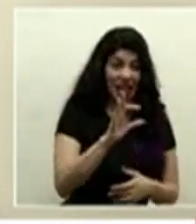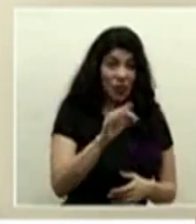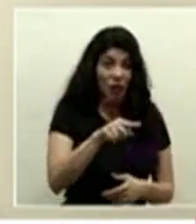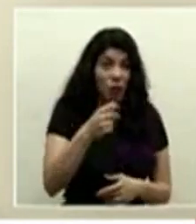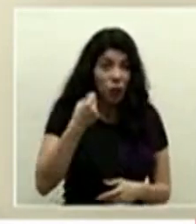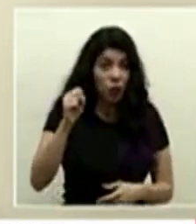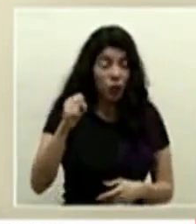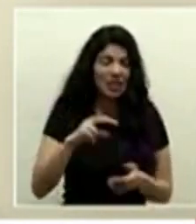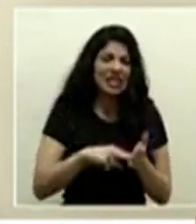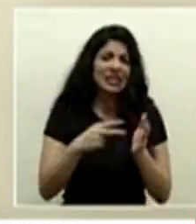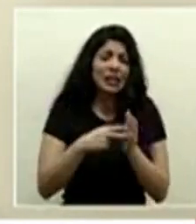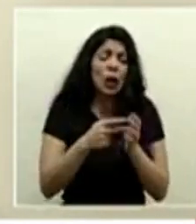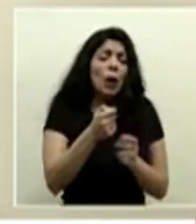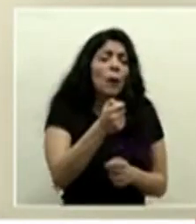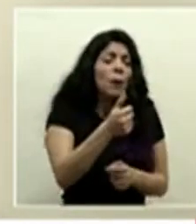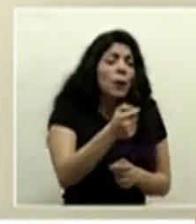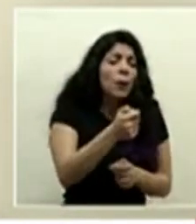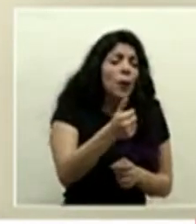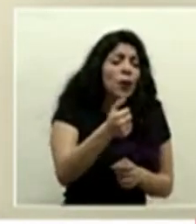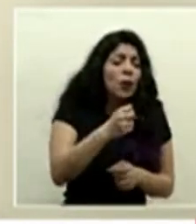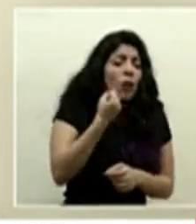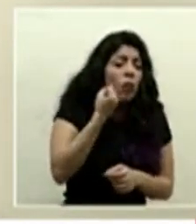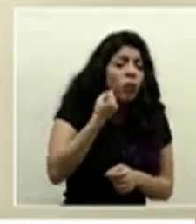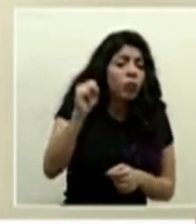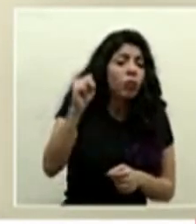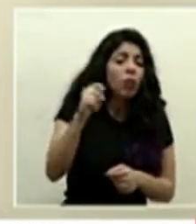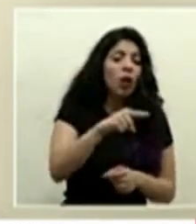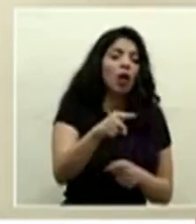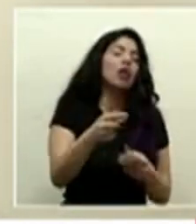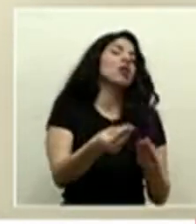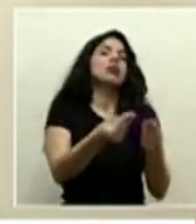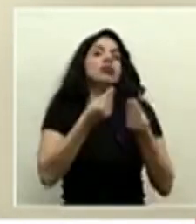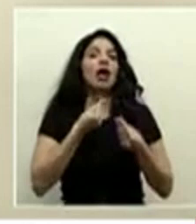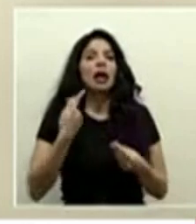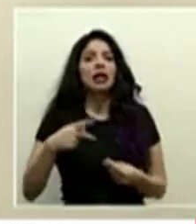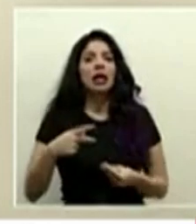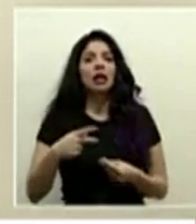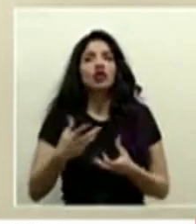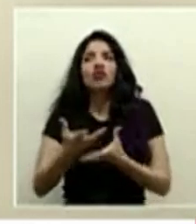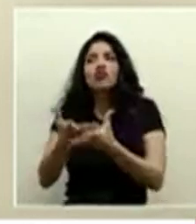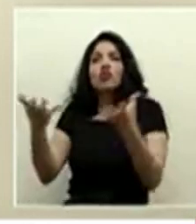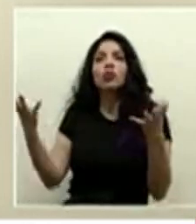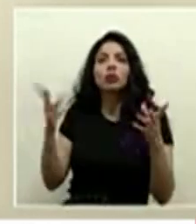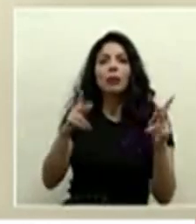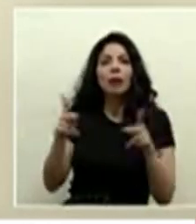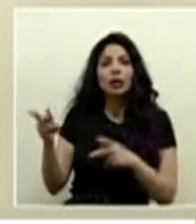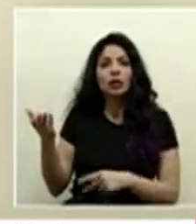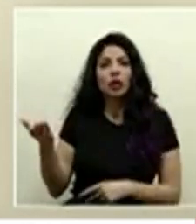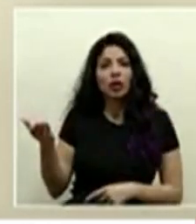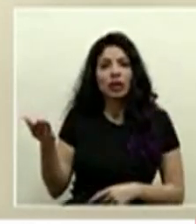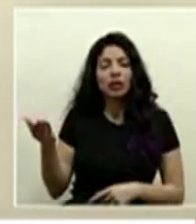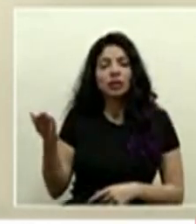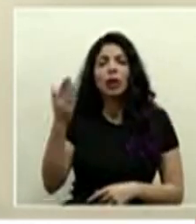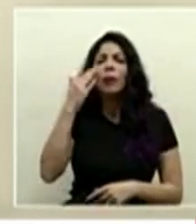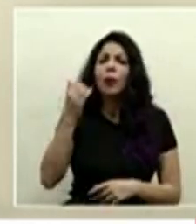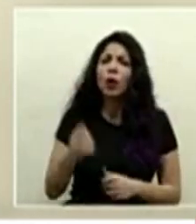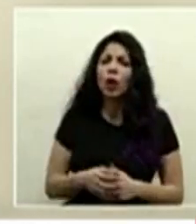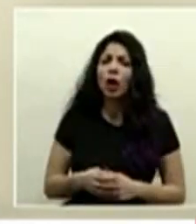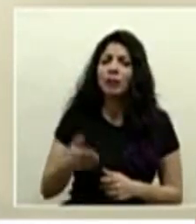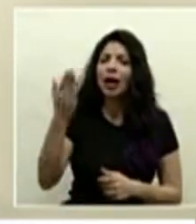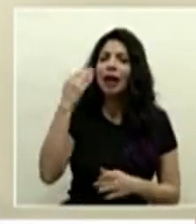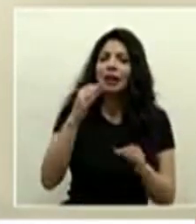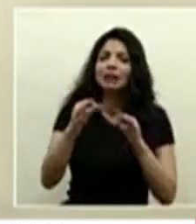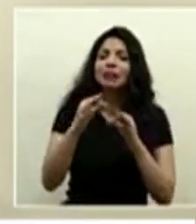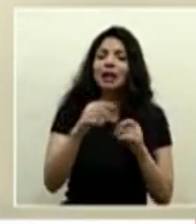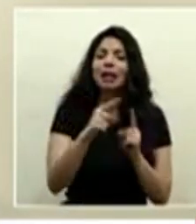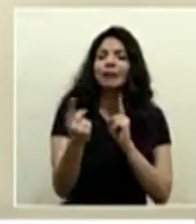poquitas personas que rompen medidas sanitarias pueden poner en riesgo a muchísimas personas más porque lo que hablábamos